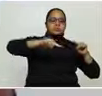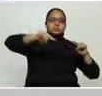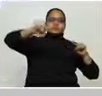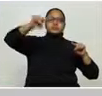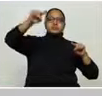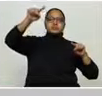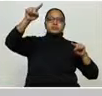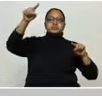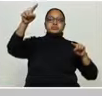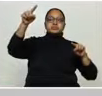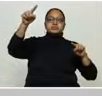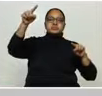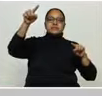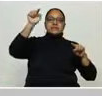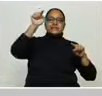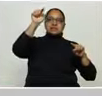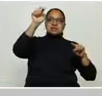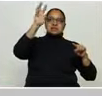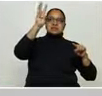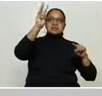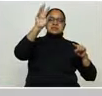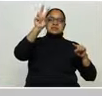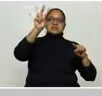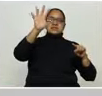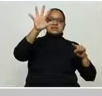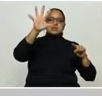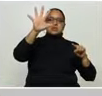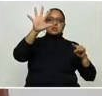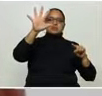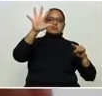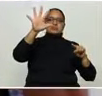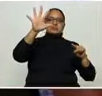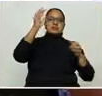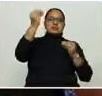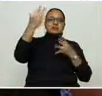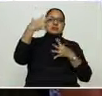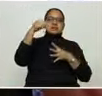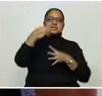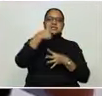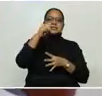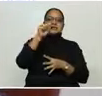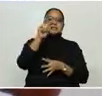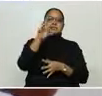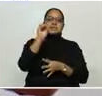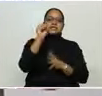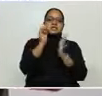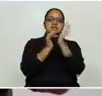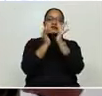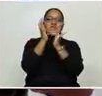casos para el día 37, que corresponde más o menos para la fecha del 20 de abril, por ahí.